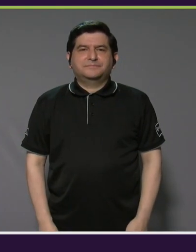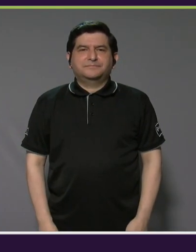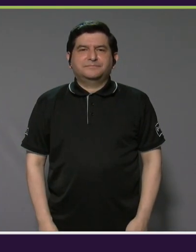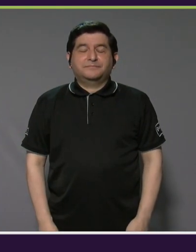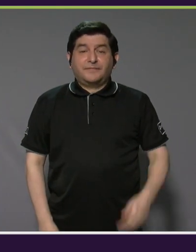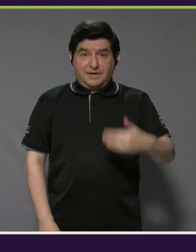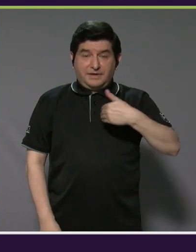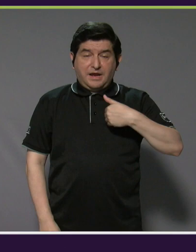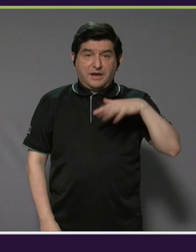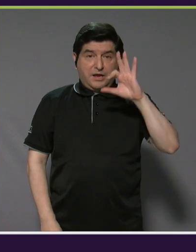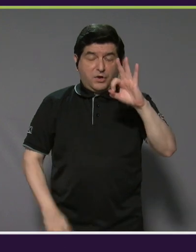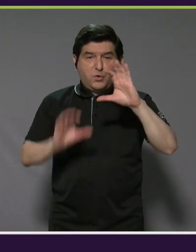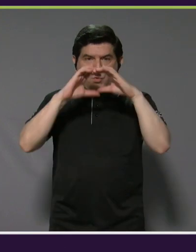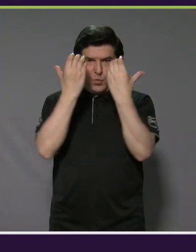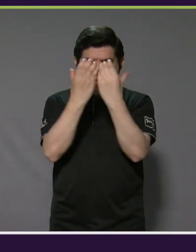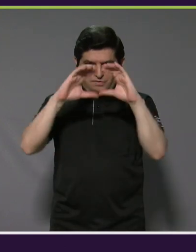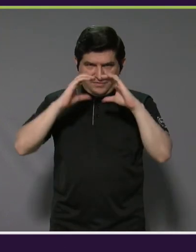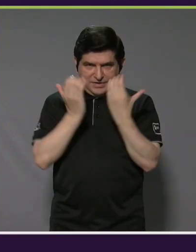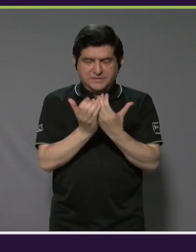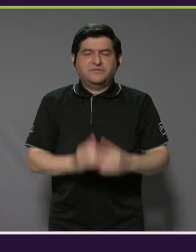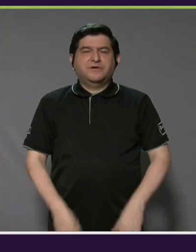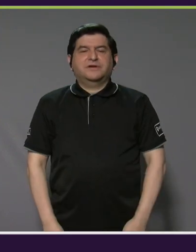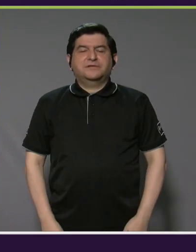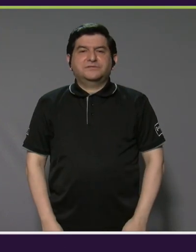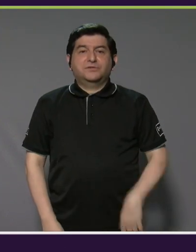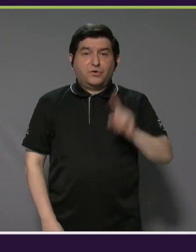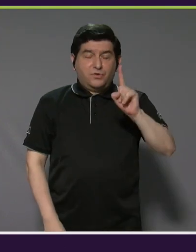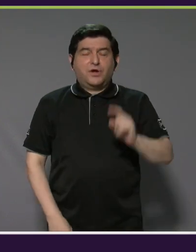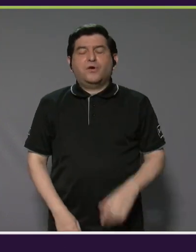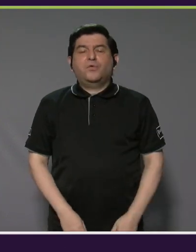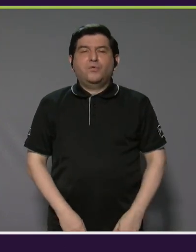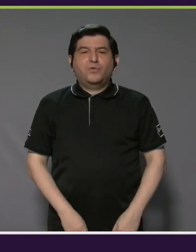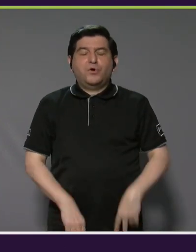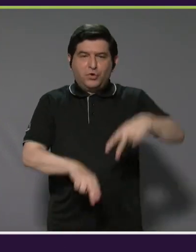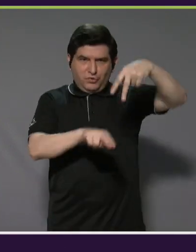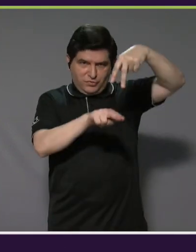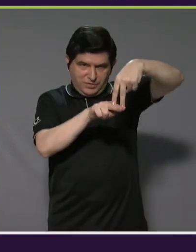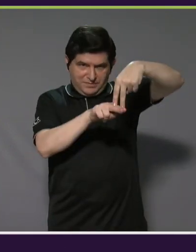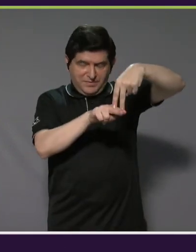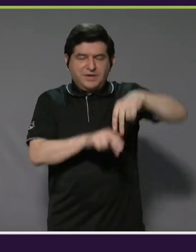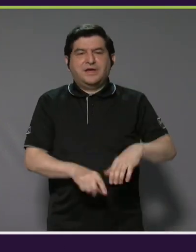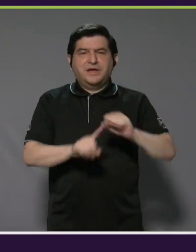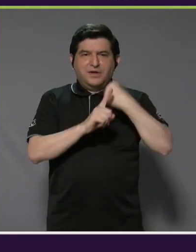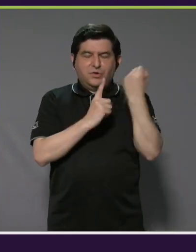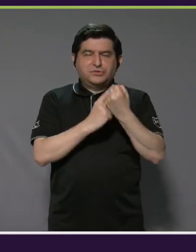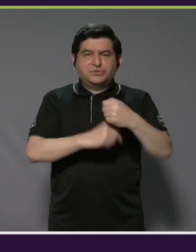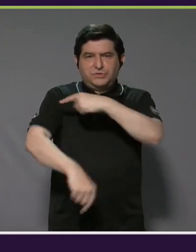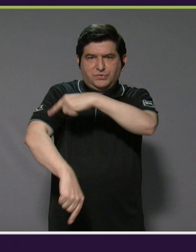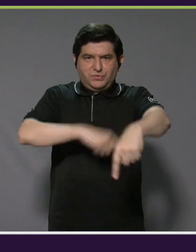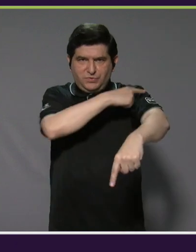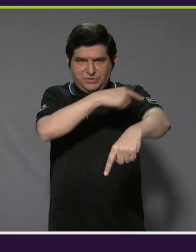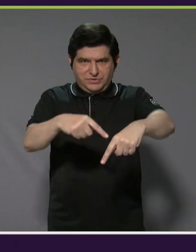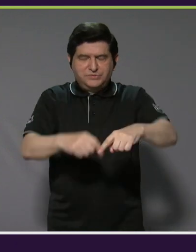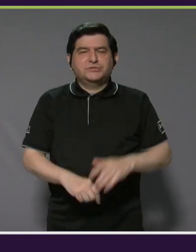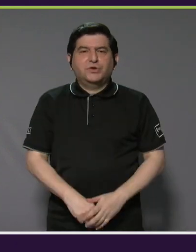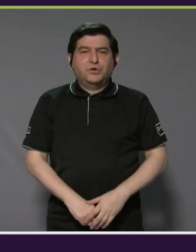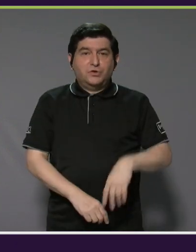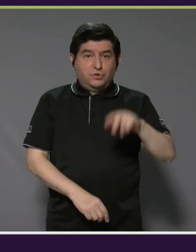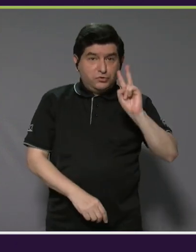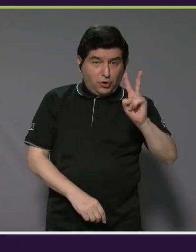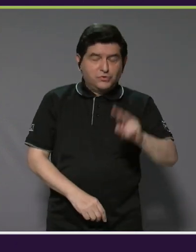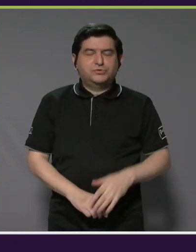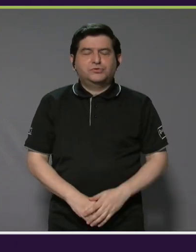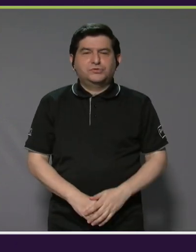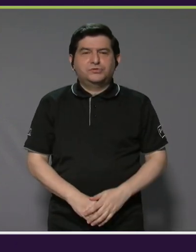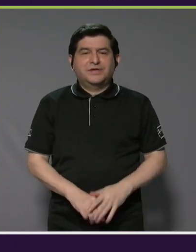Tenemos nueve clases deportivas, una es para atletas que surfean de pie con alguna condición en sus brazos, la clase 2 para